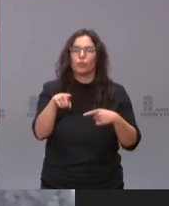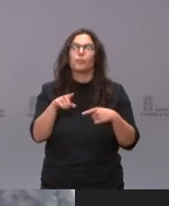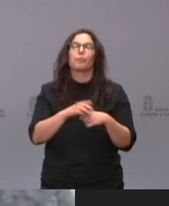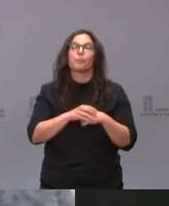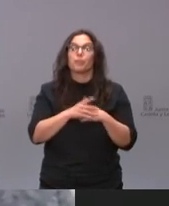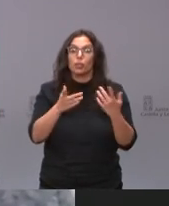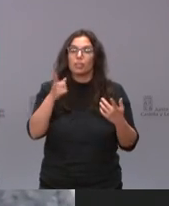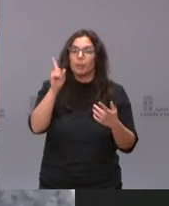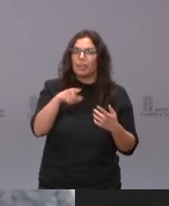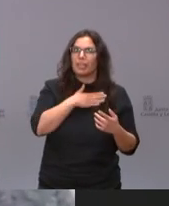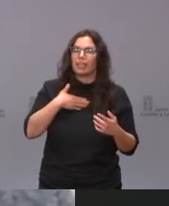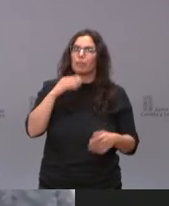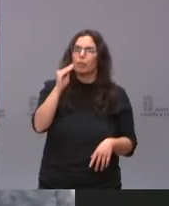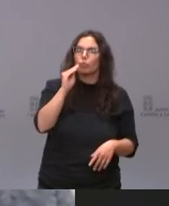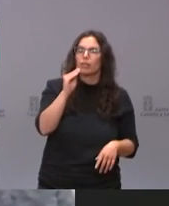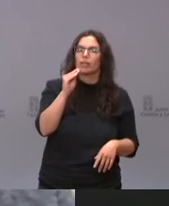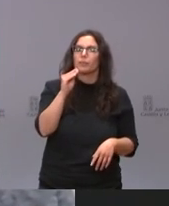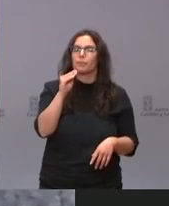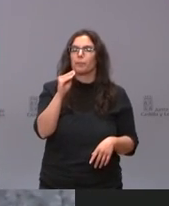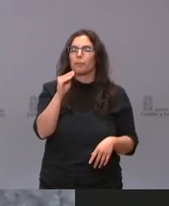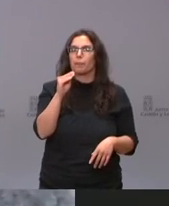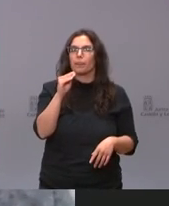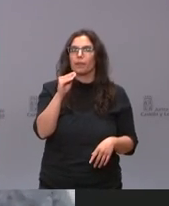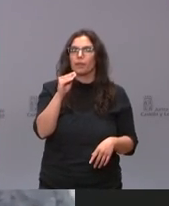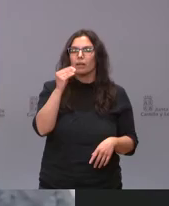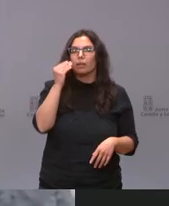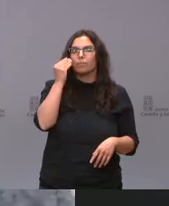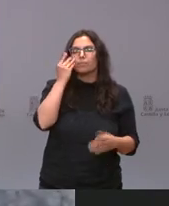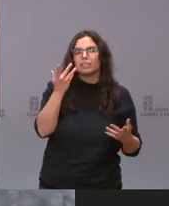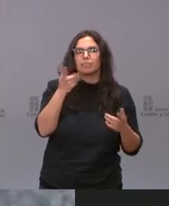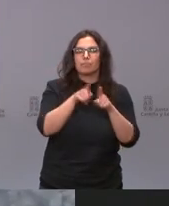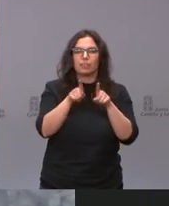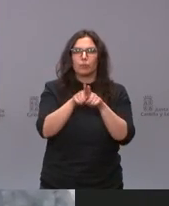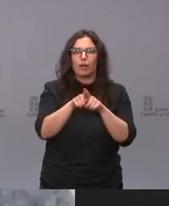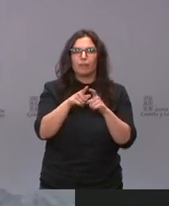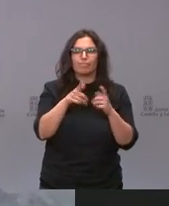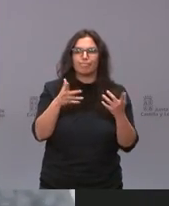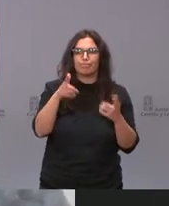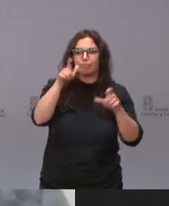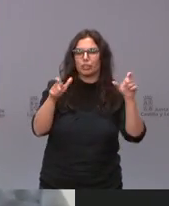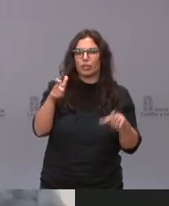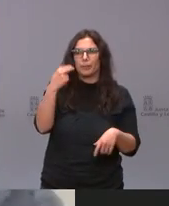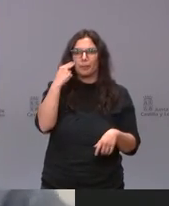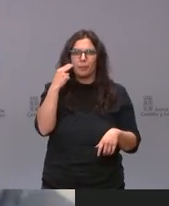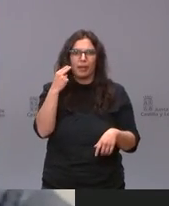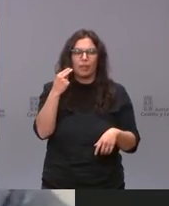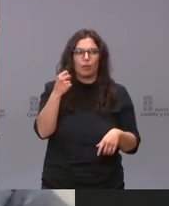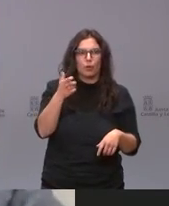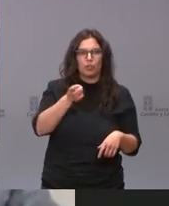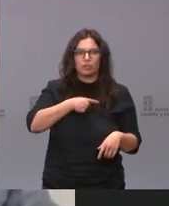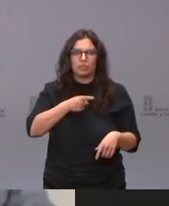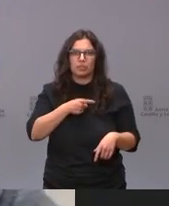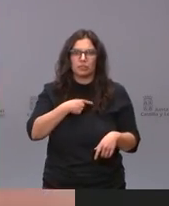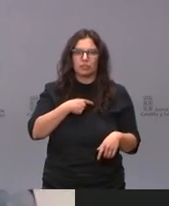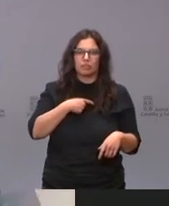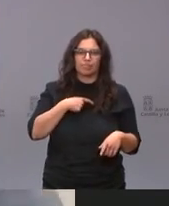quería preguntar también precisamente si no cree que la inquietud y el miedo bueno pues se está alojando un poco en estos